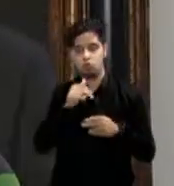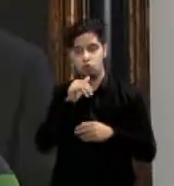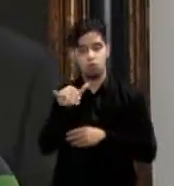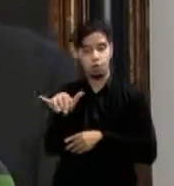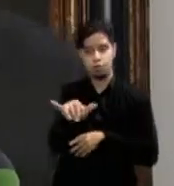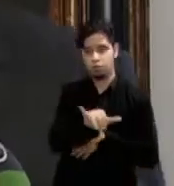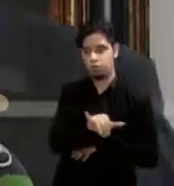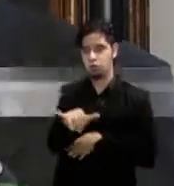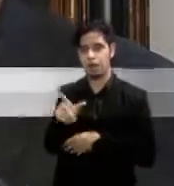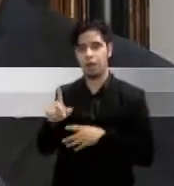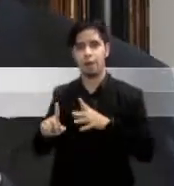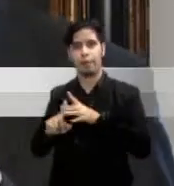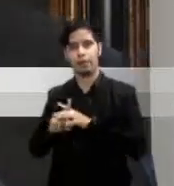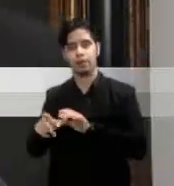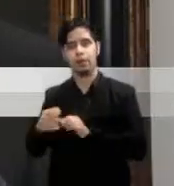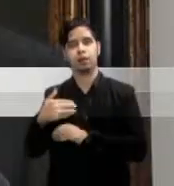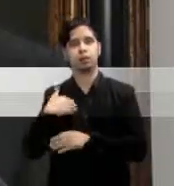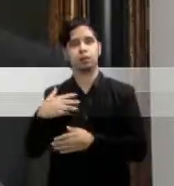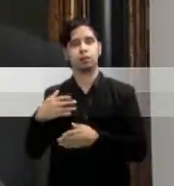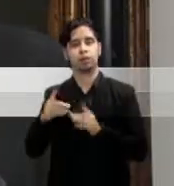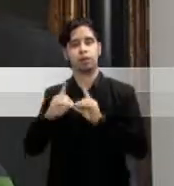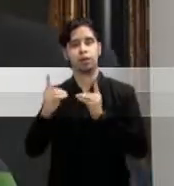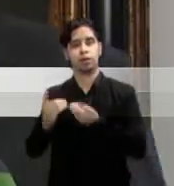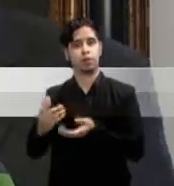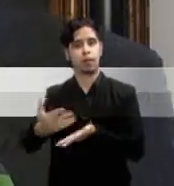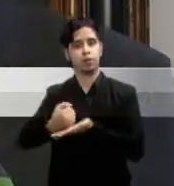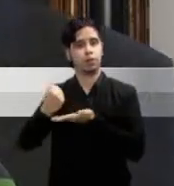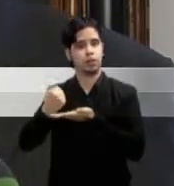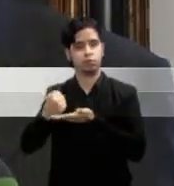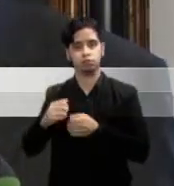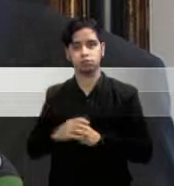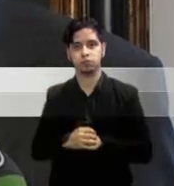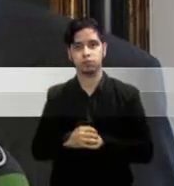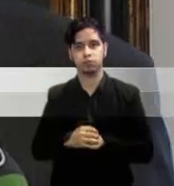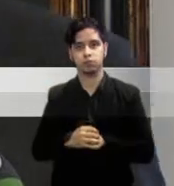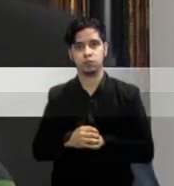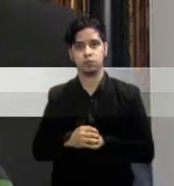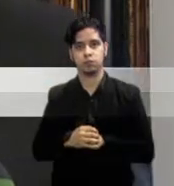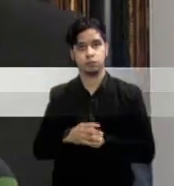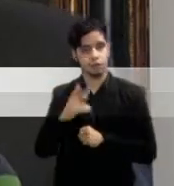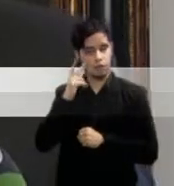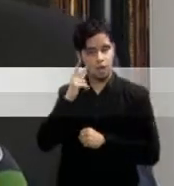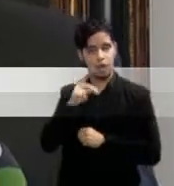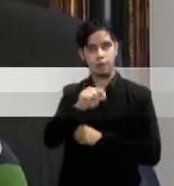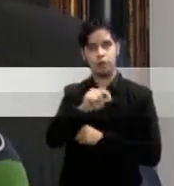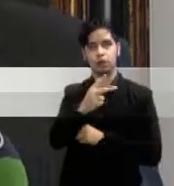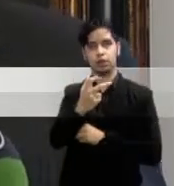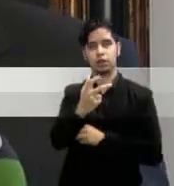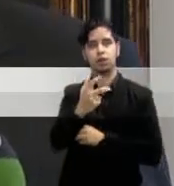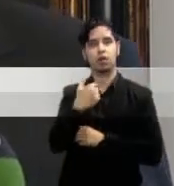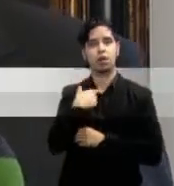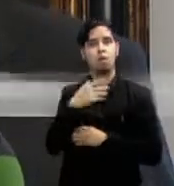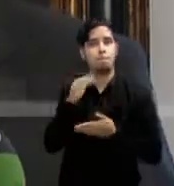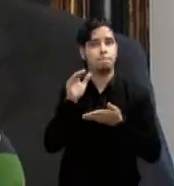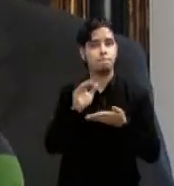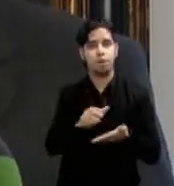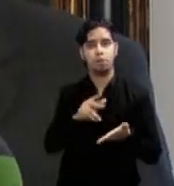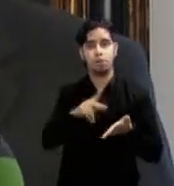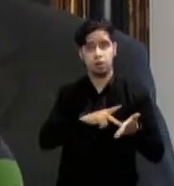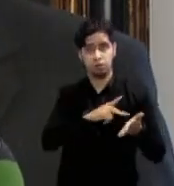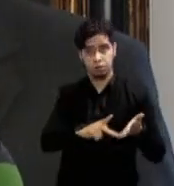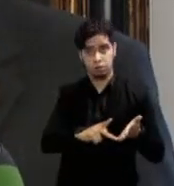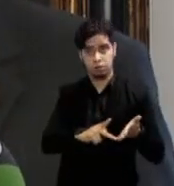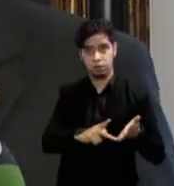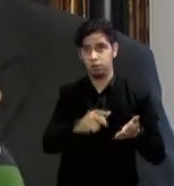Fíjate que estamos hablando, estamos hablando de que se rindieron en el 2013 poco más de un millón de planillas. Y ellos están diciendo, lo cual es